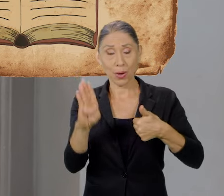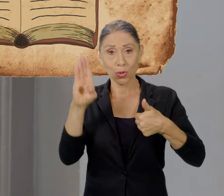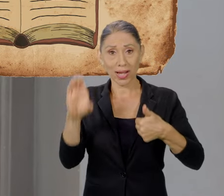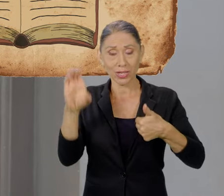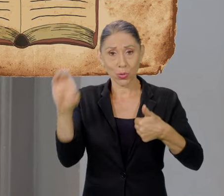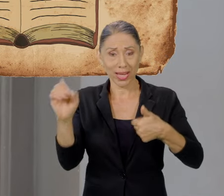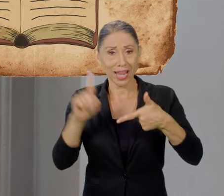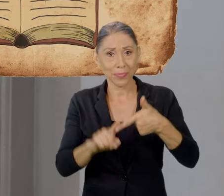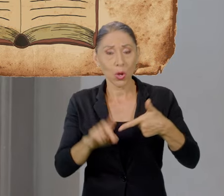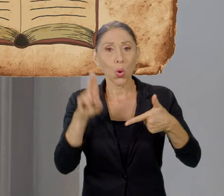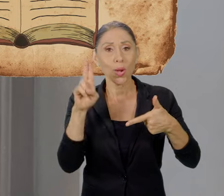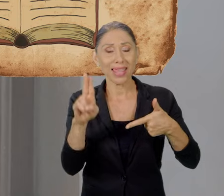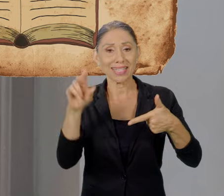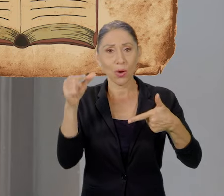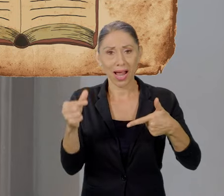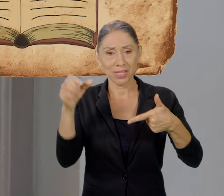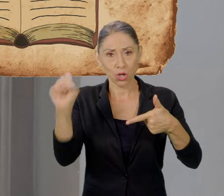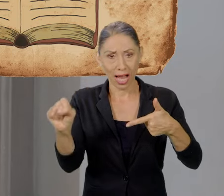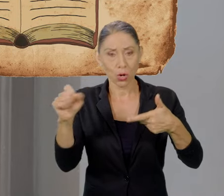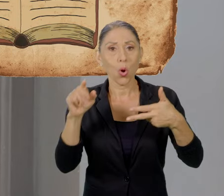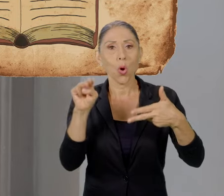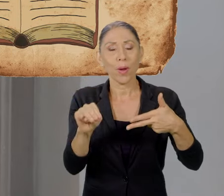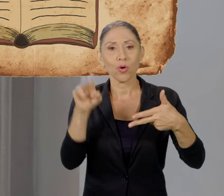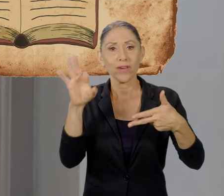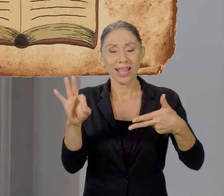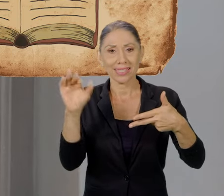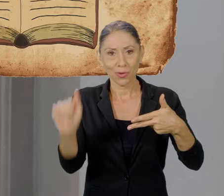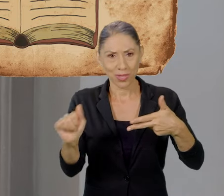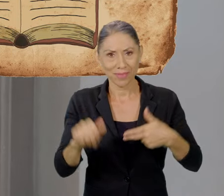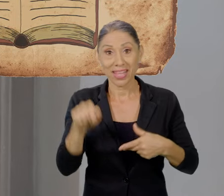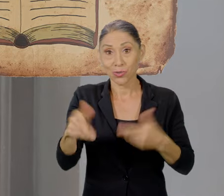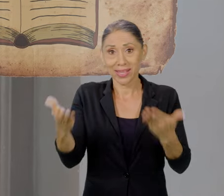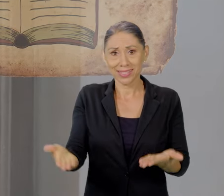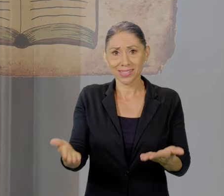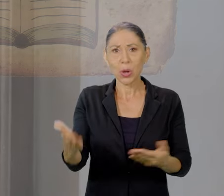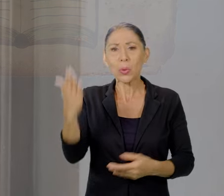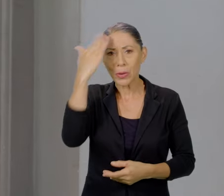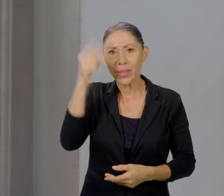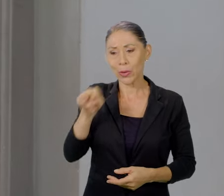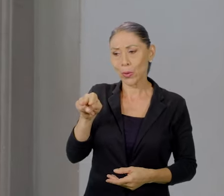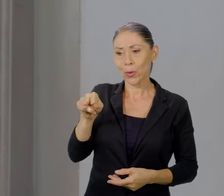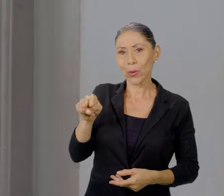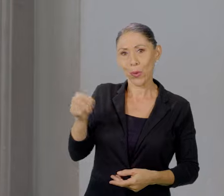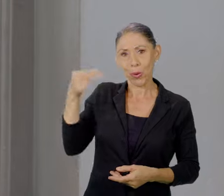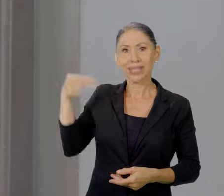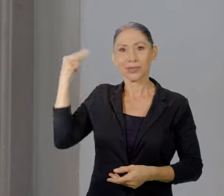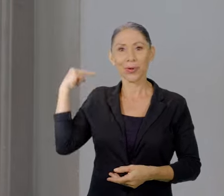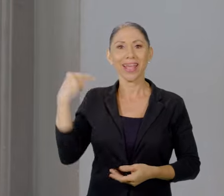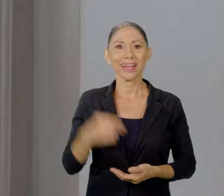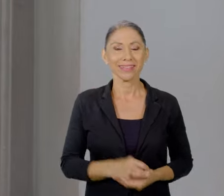¿Braulio Carrillo Colina? ¿Uladislao Gámez Solano? ¿O Mauro Fernández Acuña? Esto es Un